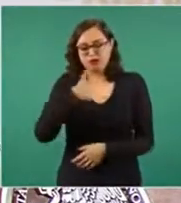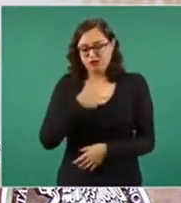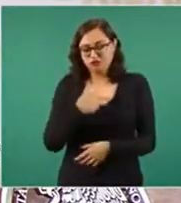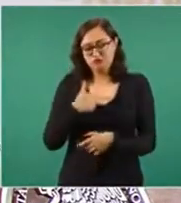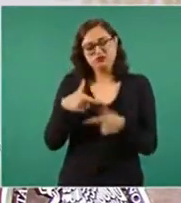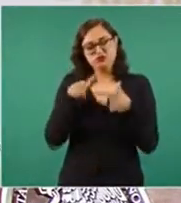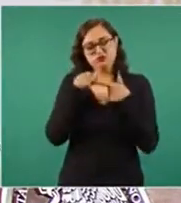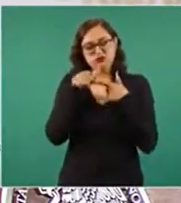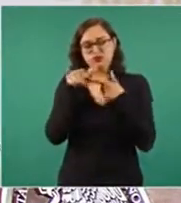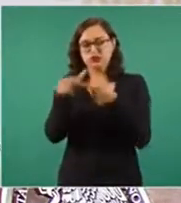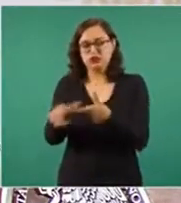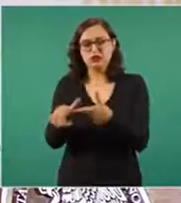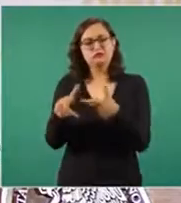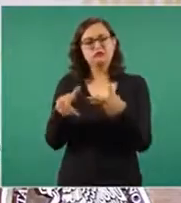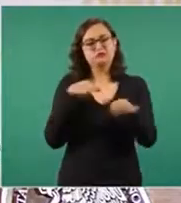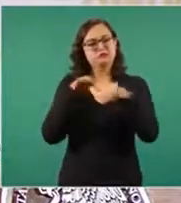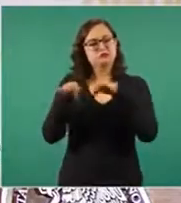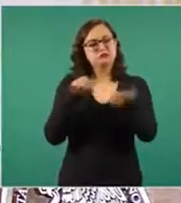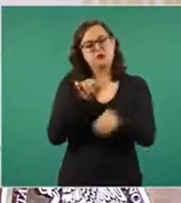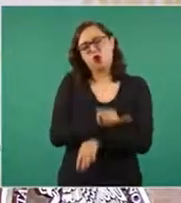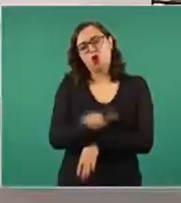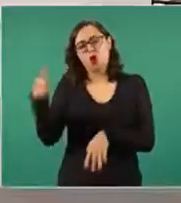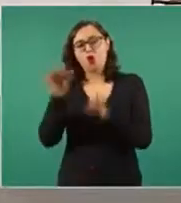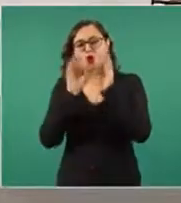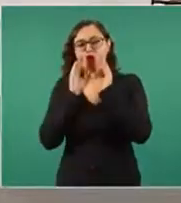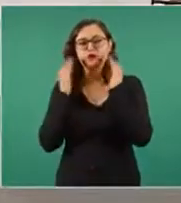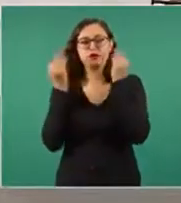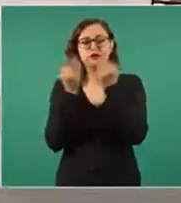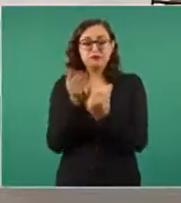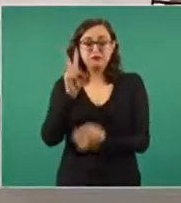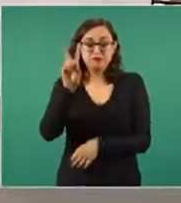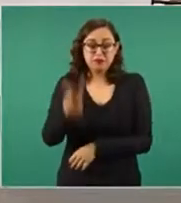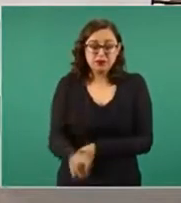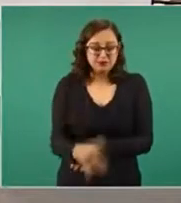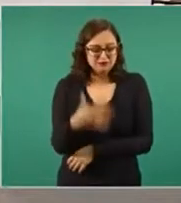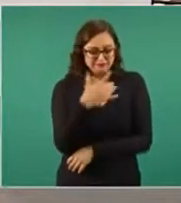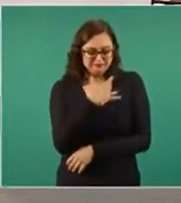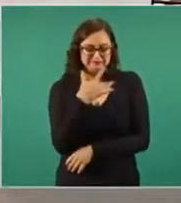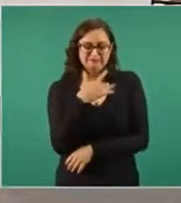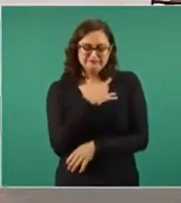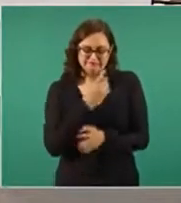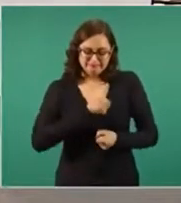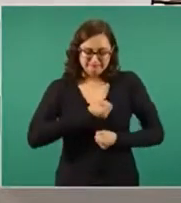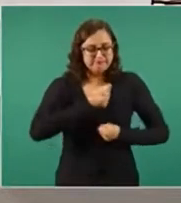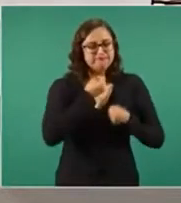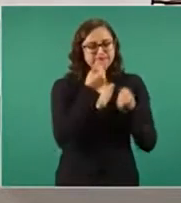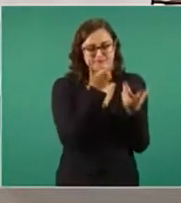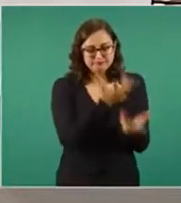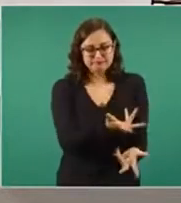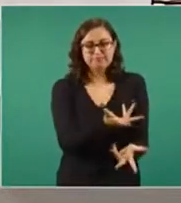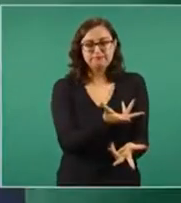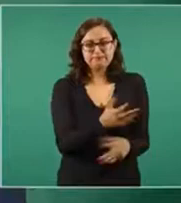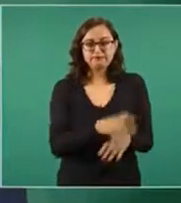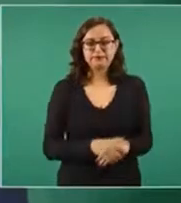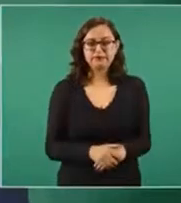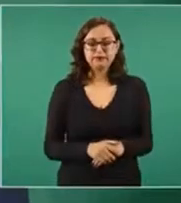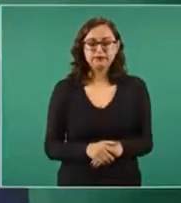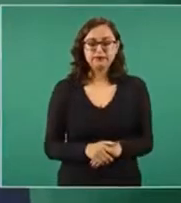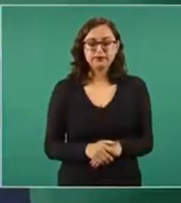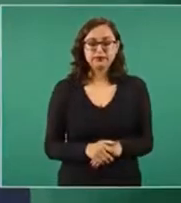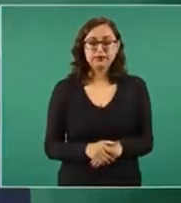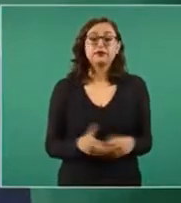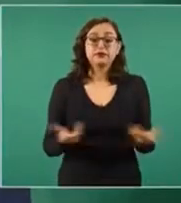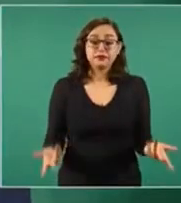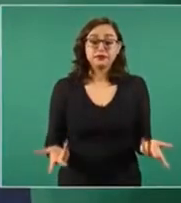No son palabras ligeras, nacen desde el corazón, presidente. Hay compromisos finitos,